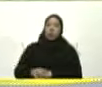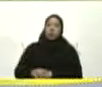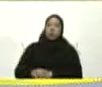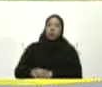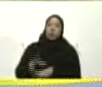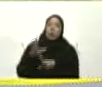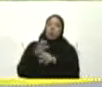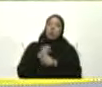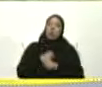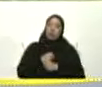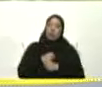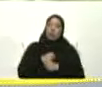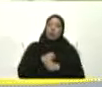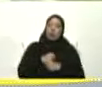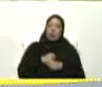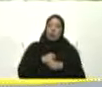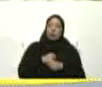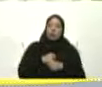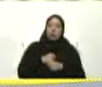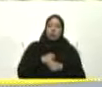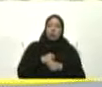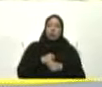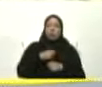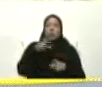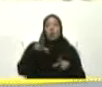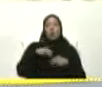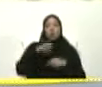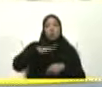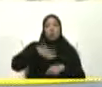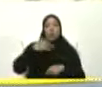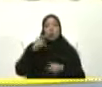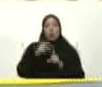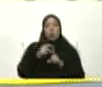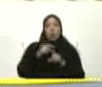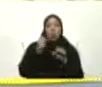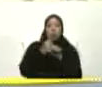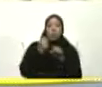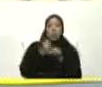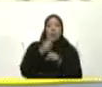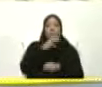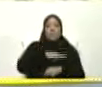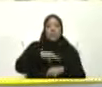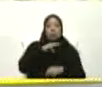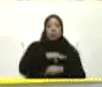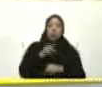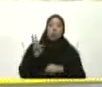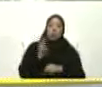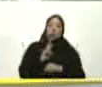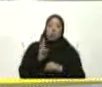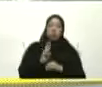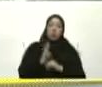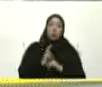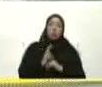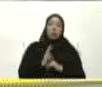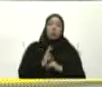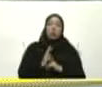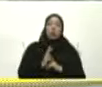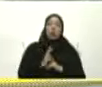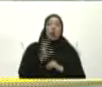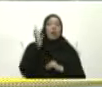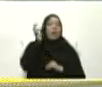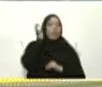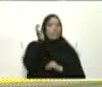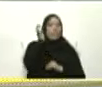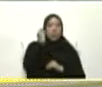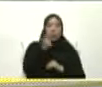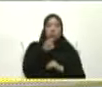comprometimos Y hemos cumplido La palabra empeñada Con la gran misión Venezuela Bella